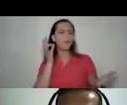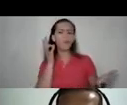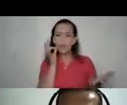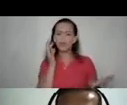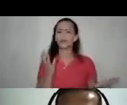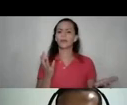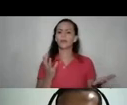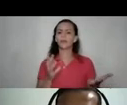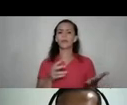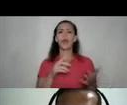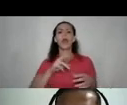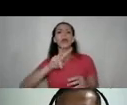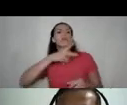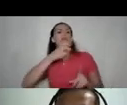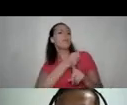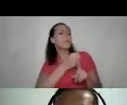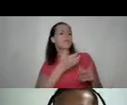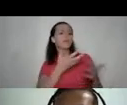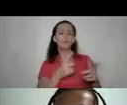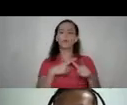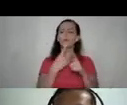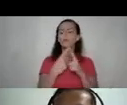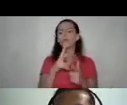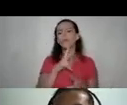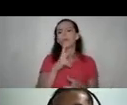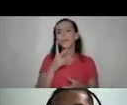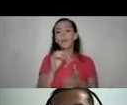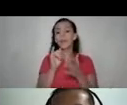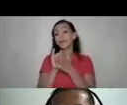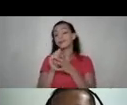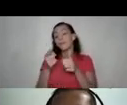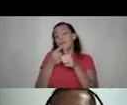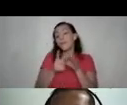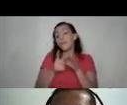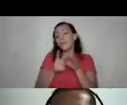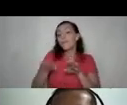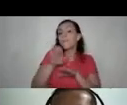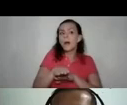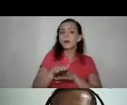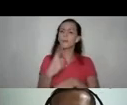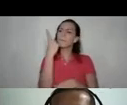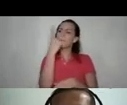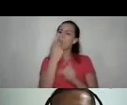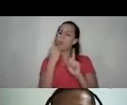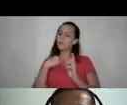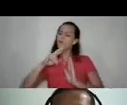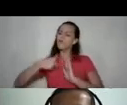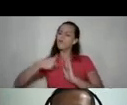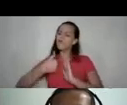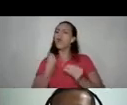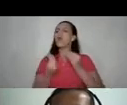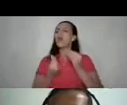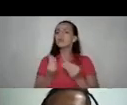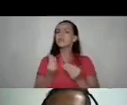revictimizamos entonces realmente este primer paso de preguntarnos ¿cuál es mi rol? ¿qué estoy haciendo? ¿y cómo puedo